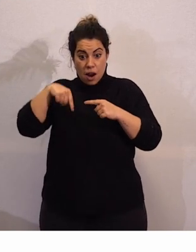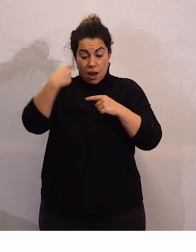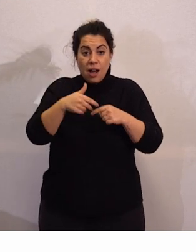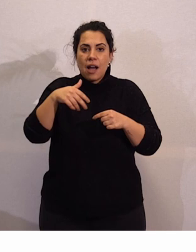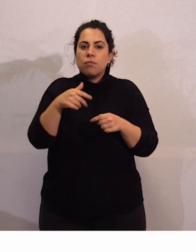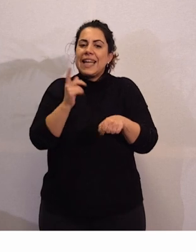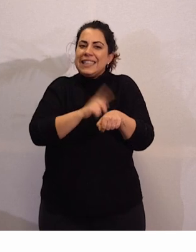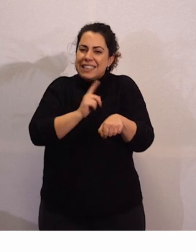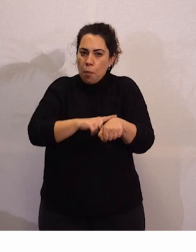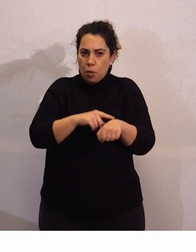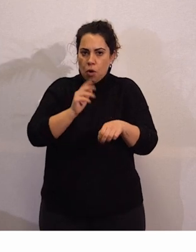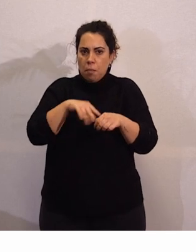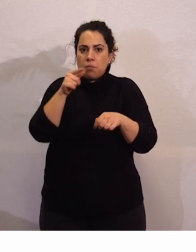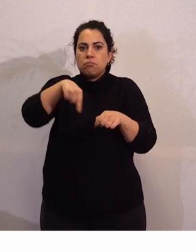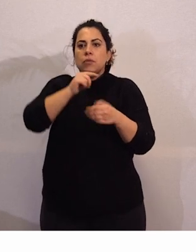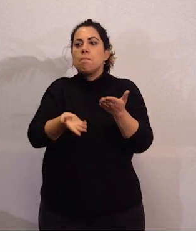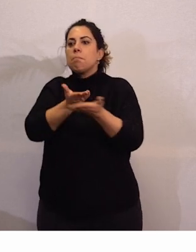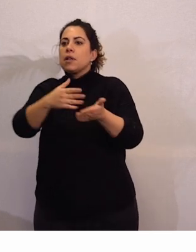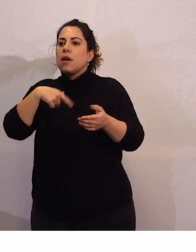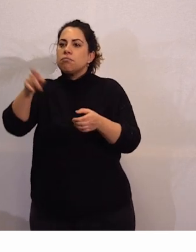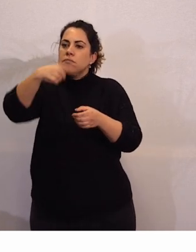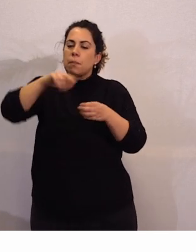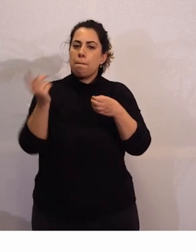que os vamos a pedir que todos y todas participéis.